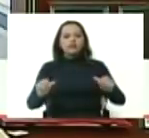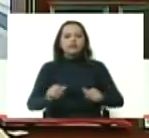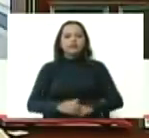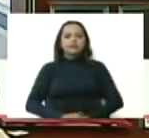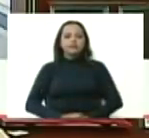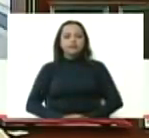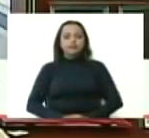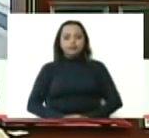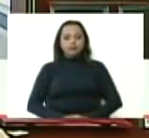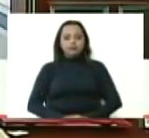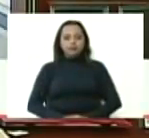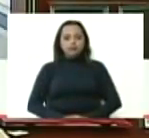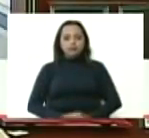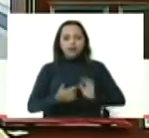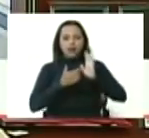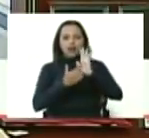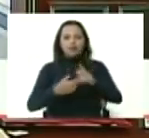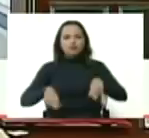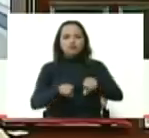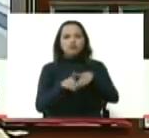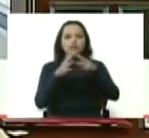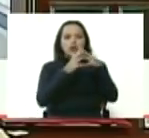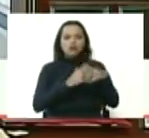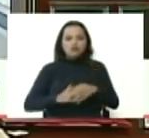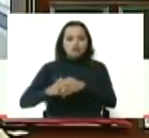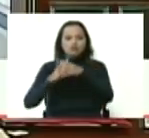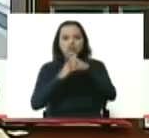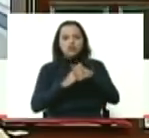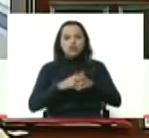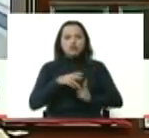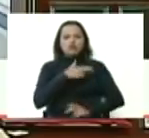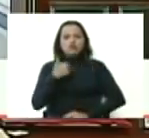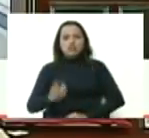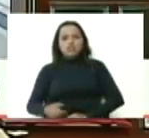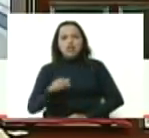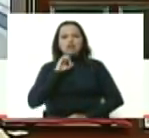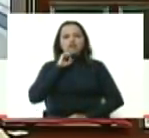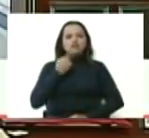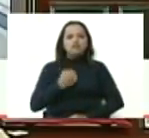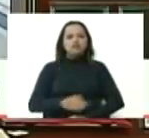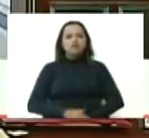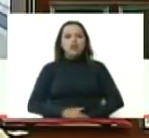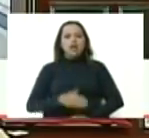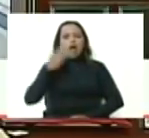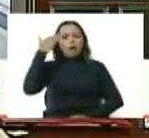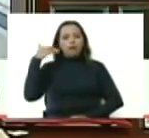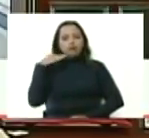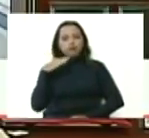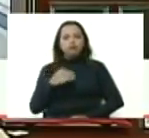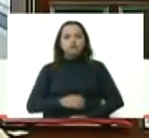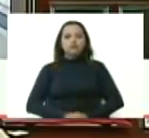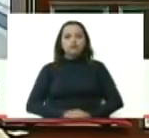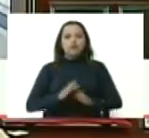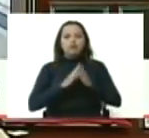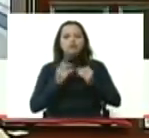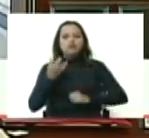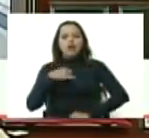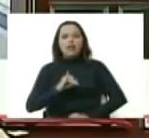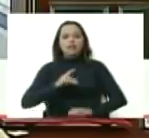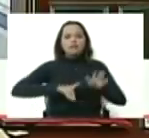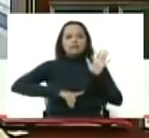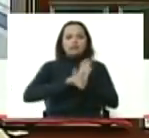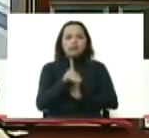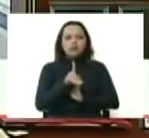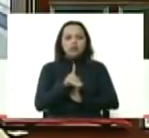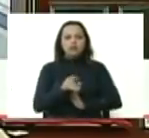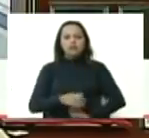como ejemplo Estados Unidos China Rusia Japón todos tuvieron que desarrollar el